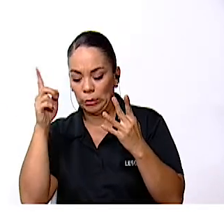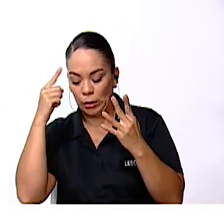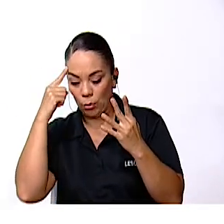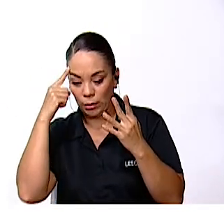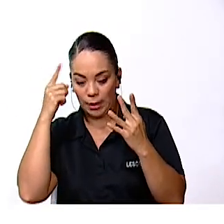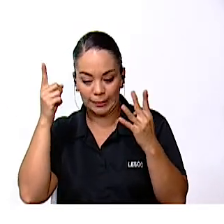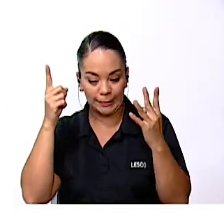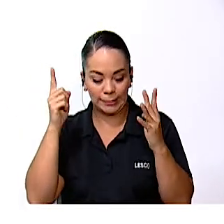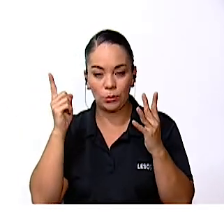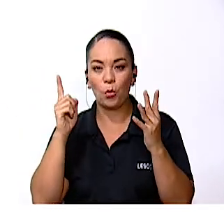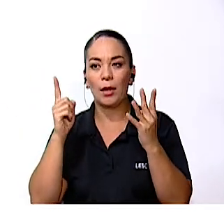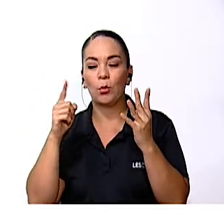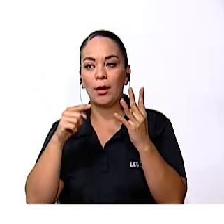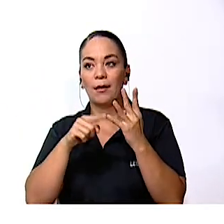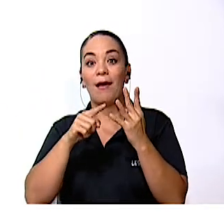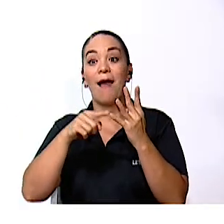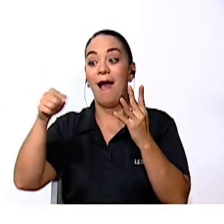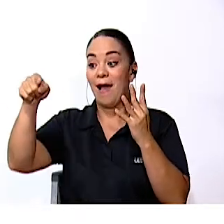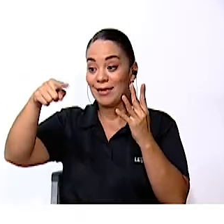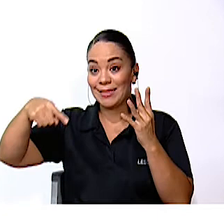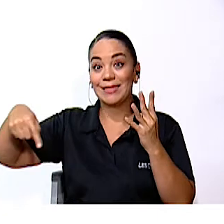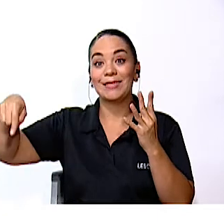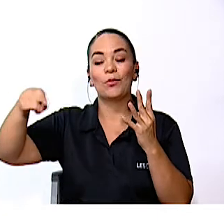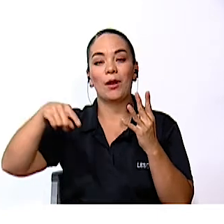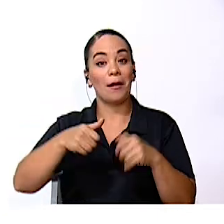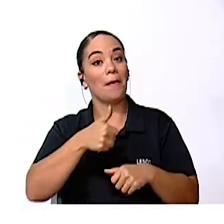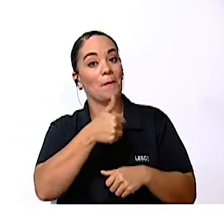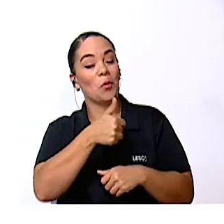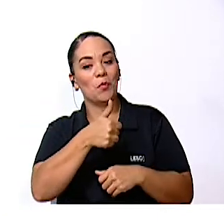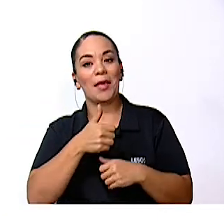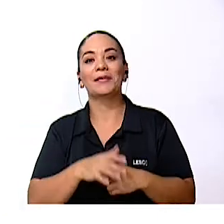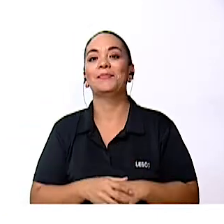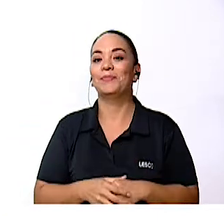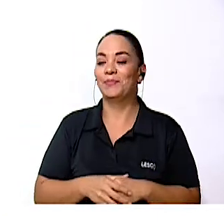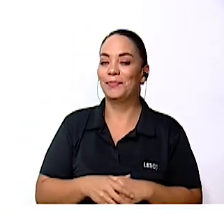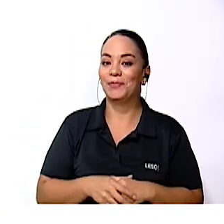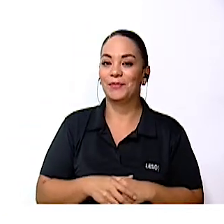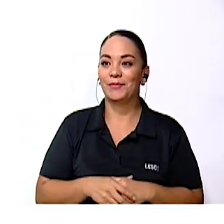La que se puede circular A ver Bien Muy bien